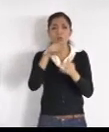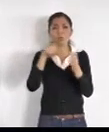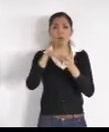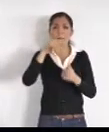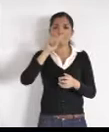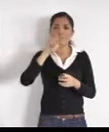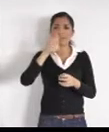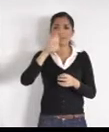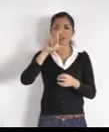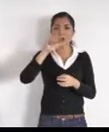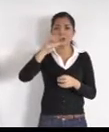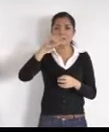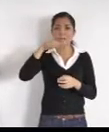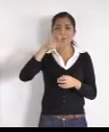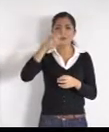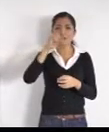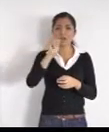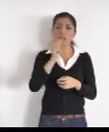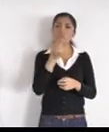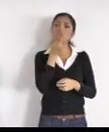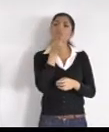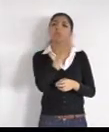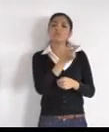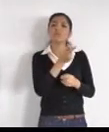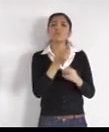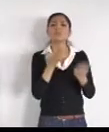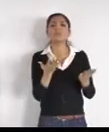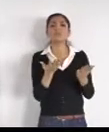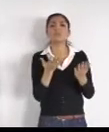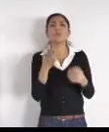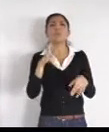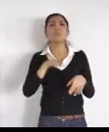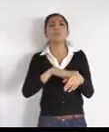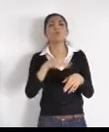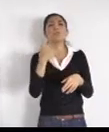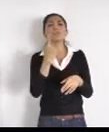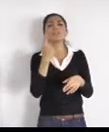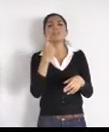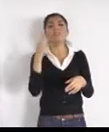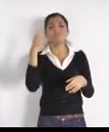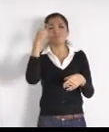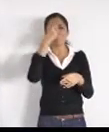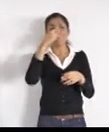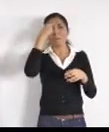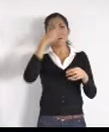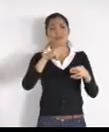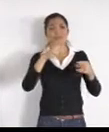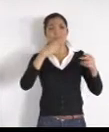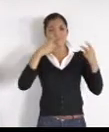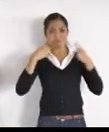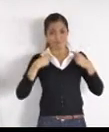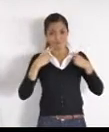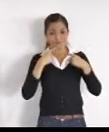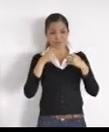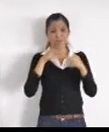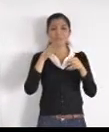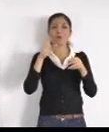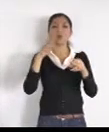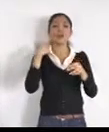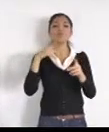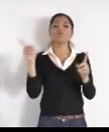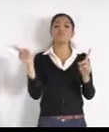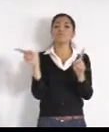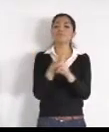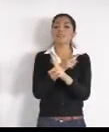es atraer inversionistas para el tren que nos quitaron los PRIistas. Bueno, estamos en esa agenda, desgraciadamente sí no